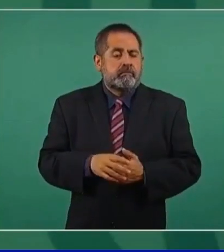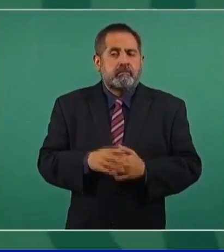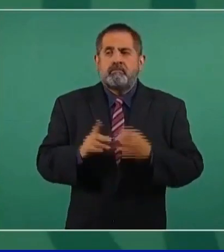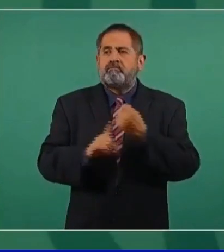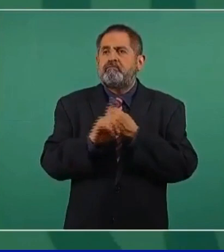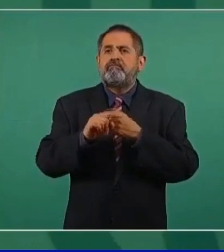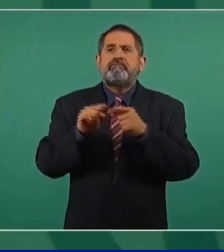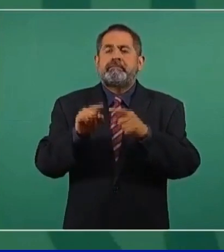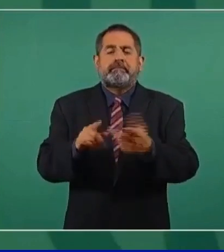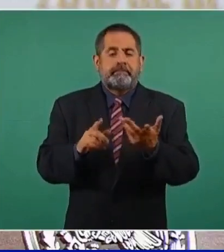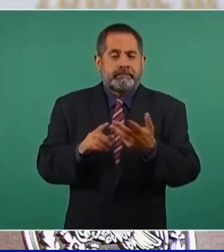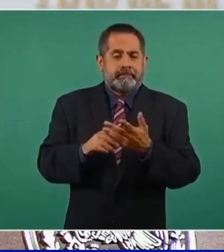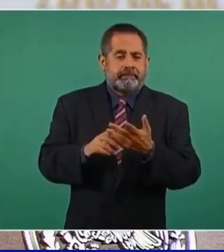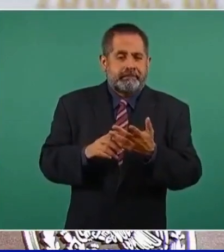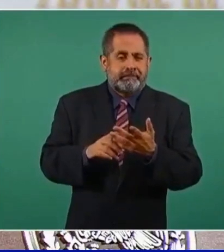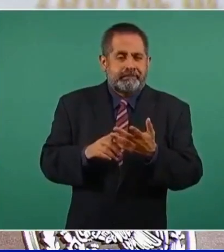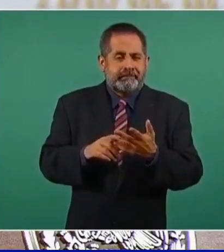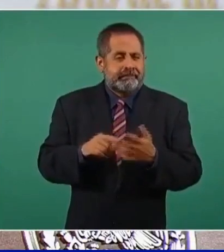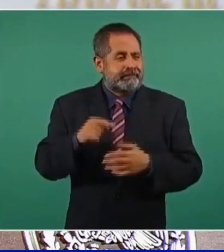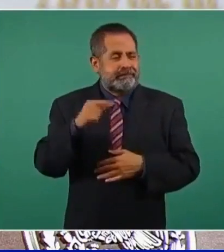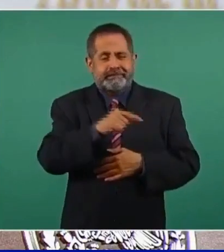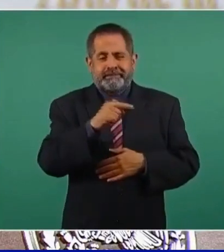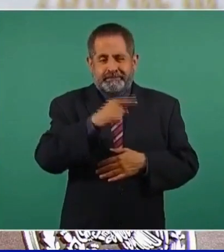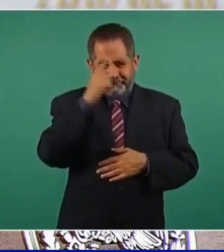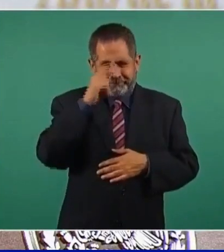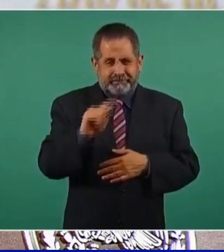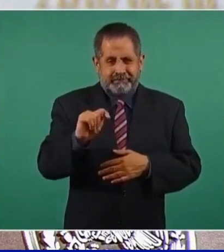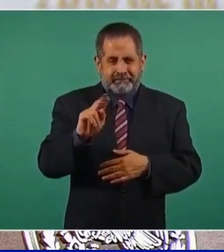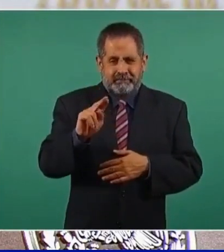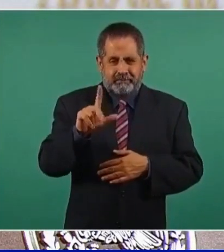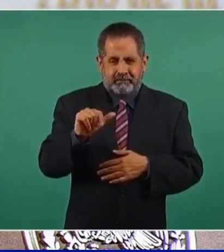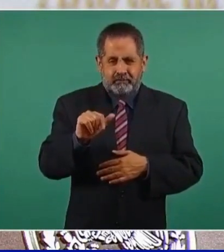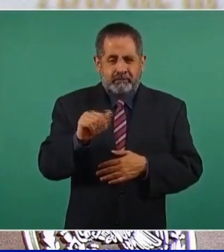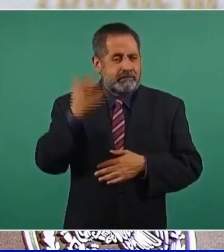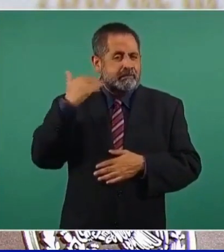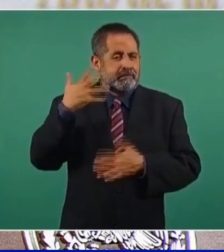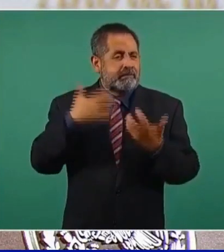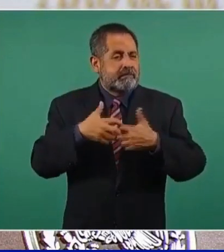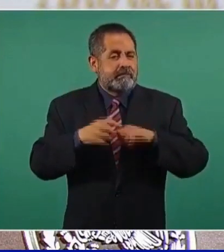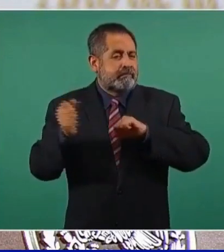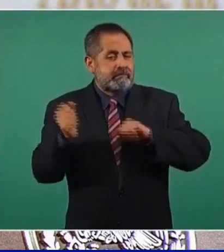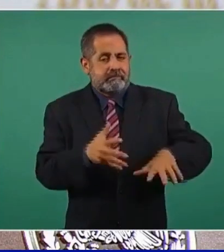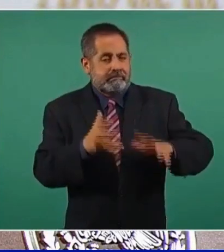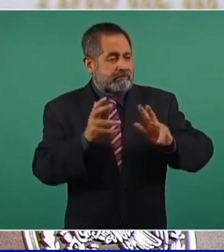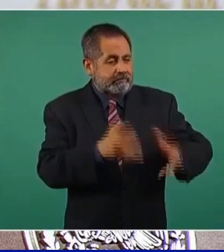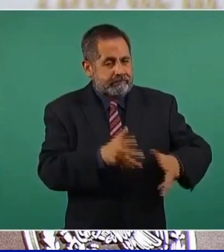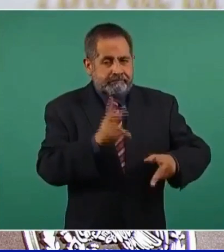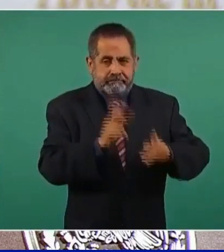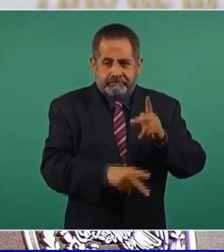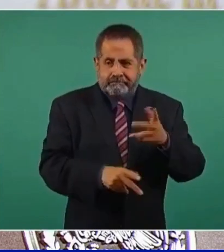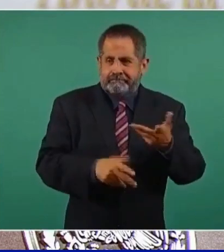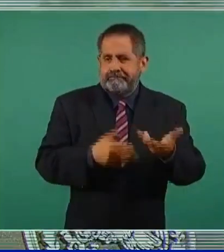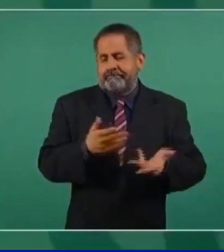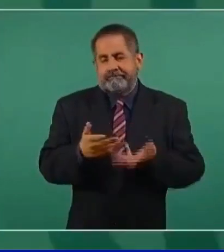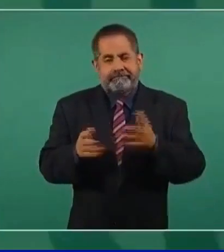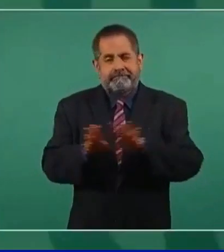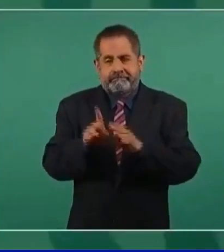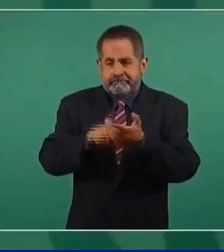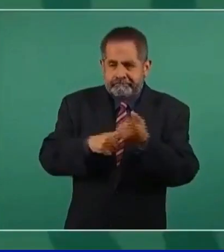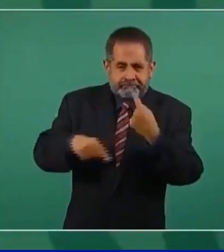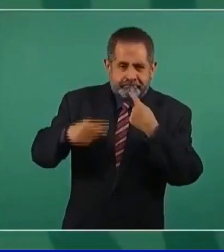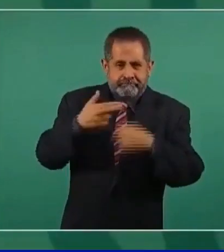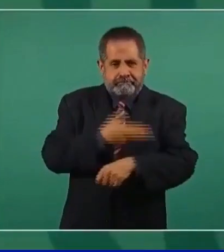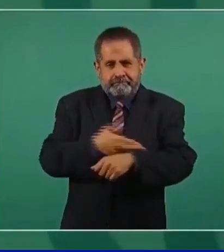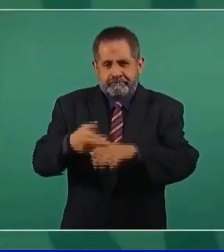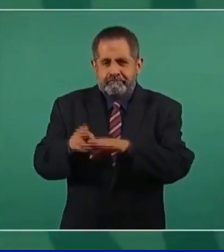problema de la coquizadora de Tula que quedó sin concluir? ¿Cómo estamos resolviendo los